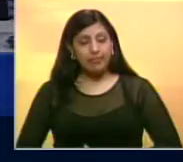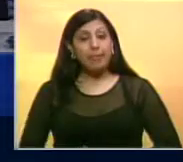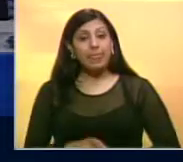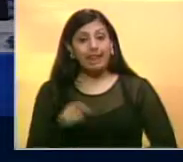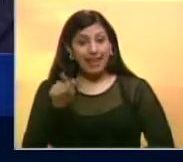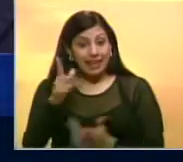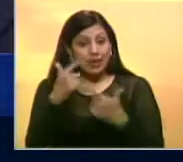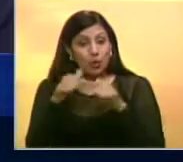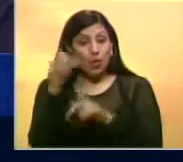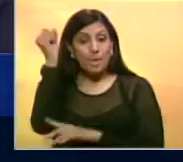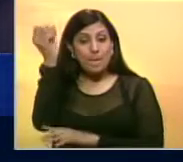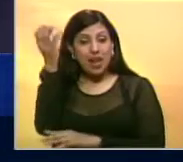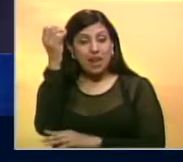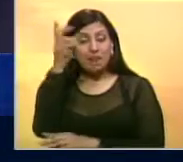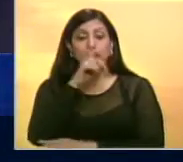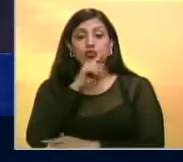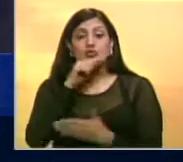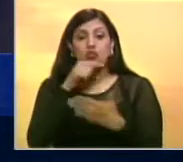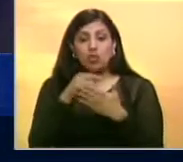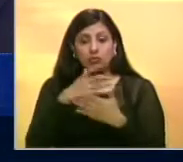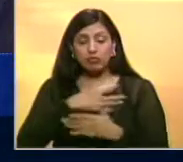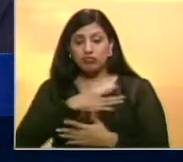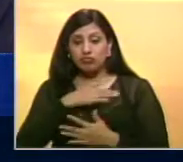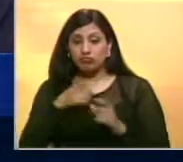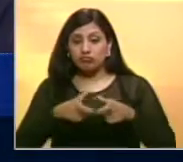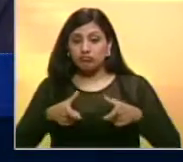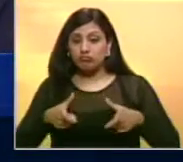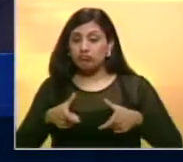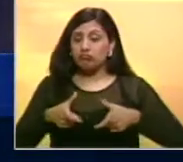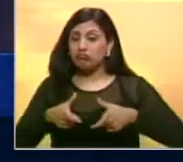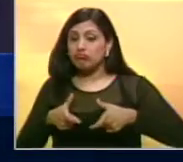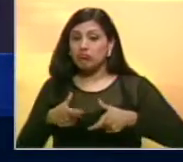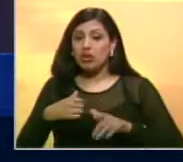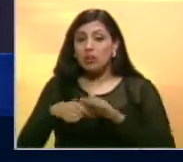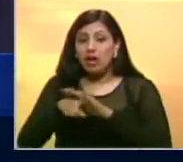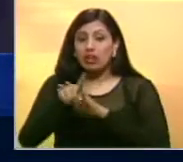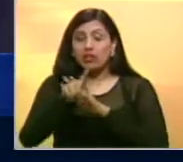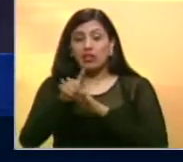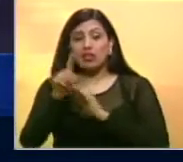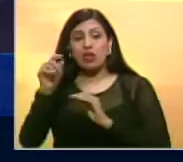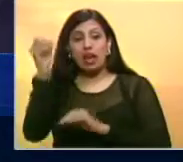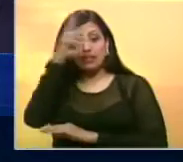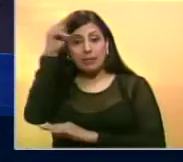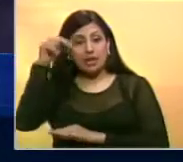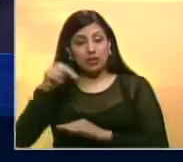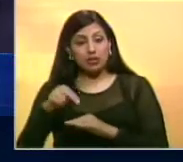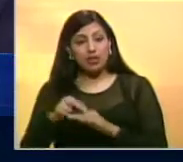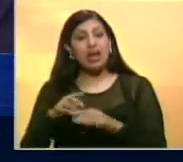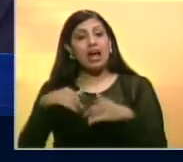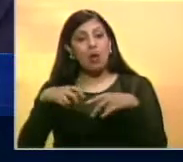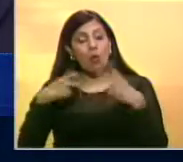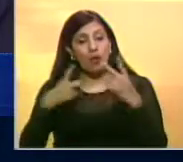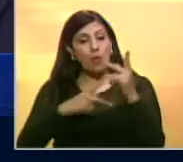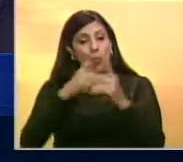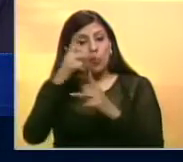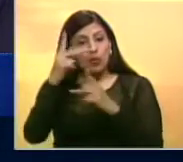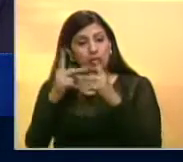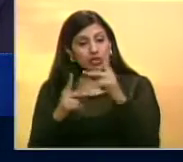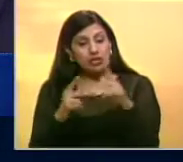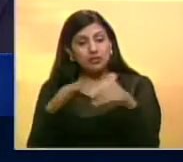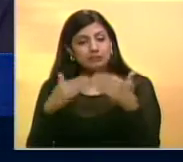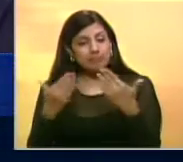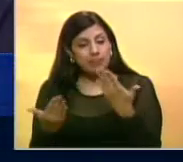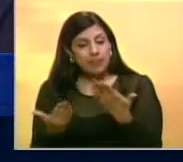Allí los parlamentarios se identificarán con sus credenciales, tendrán acceso al Palacio Federal Legislativo y se desarrollará un procedimiento